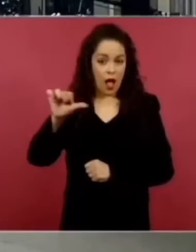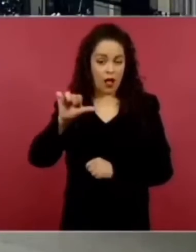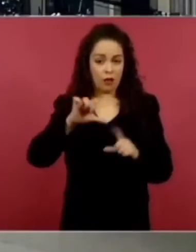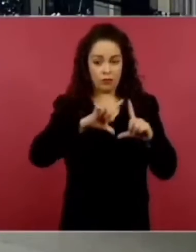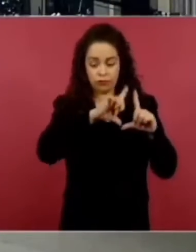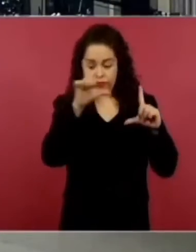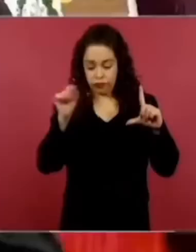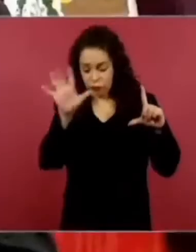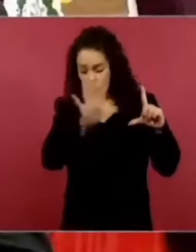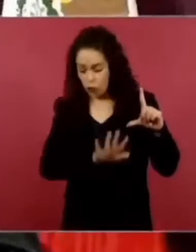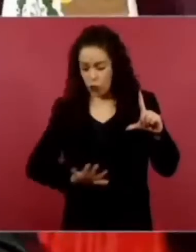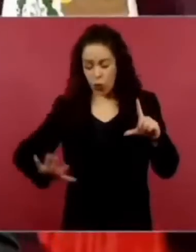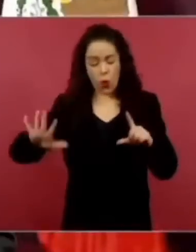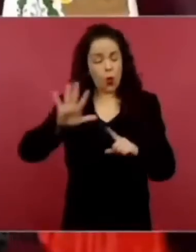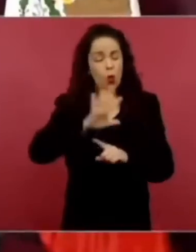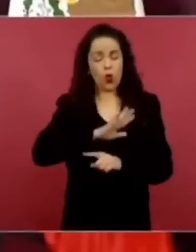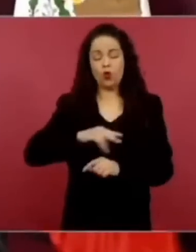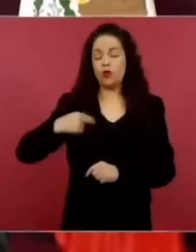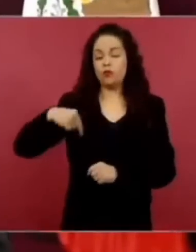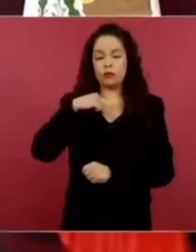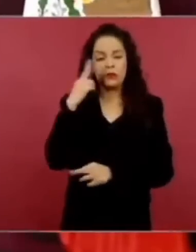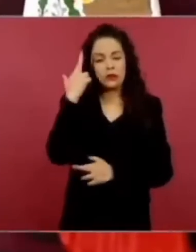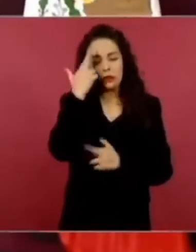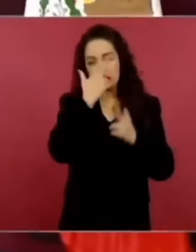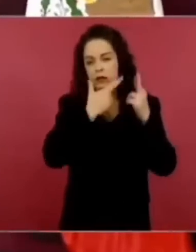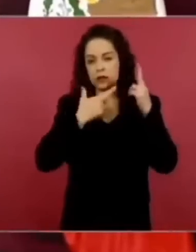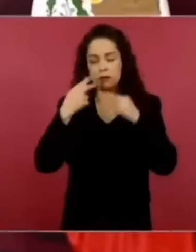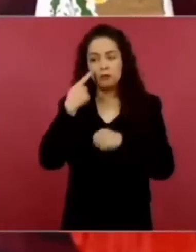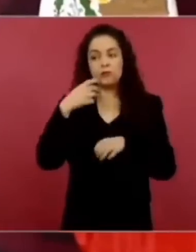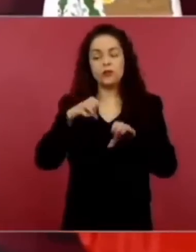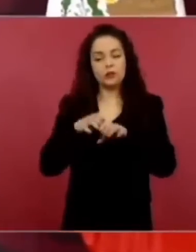ayer a las seis de la tarde